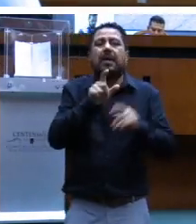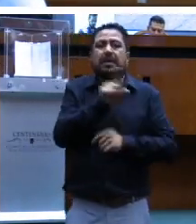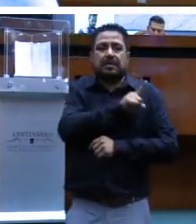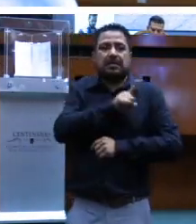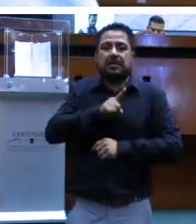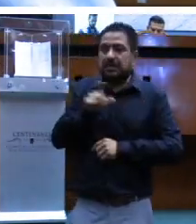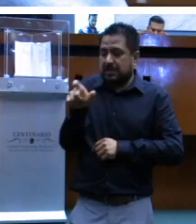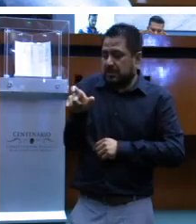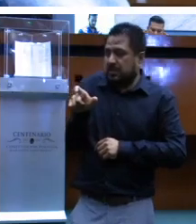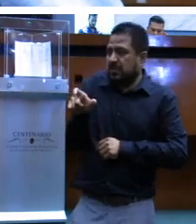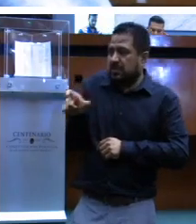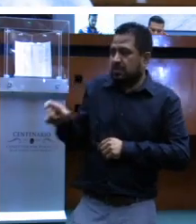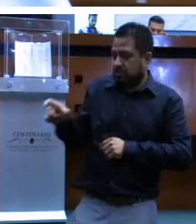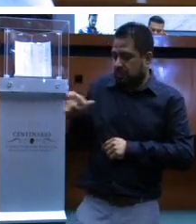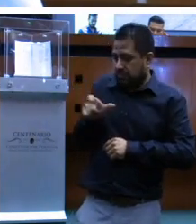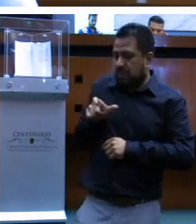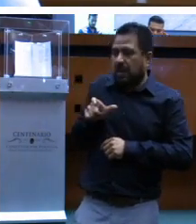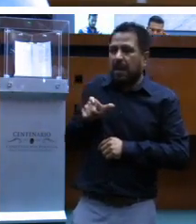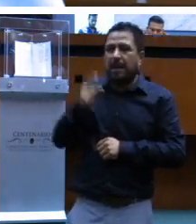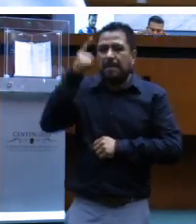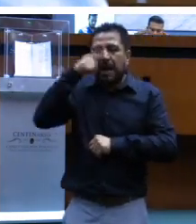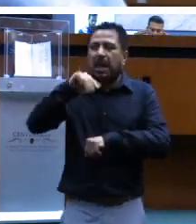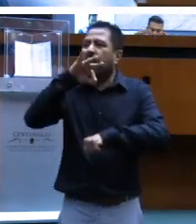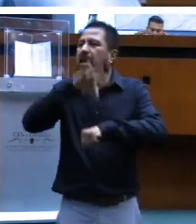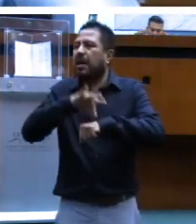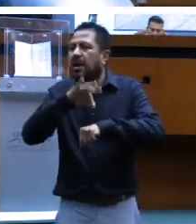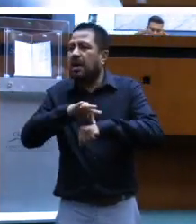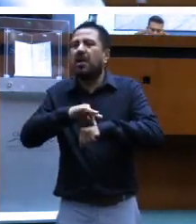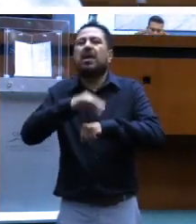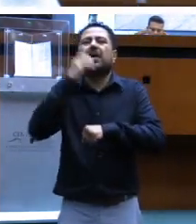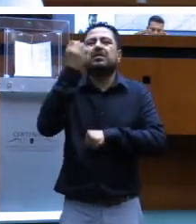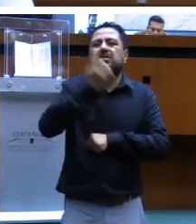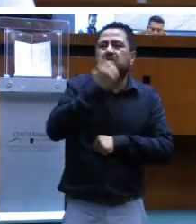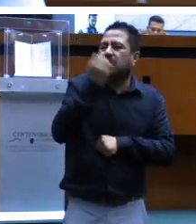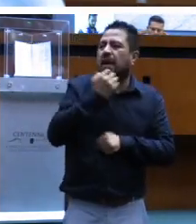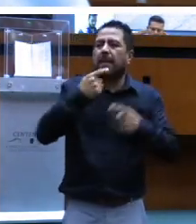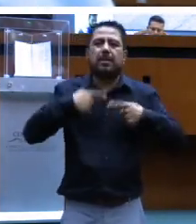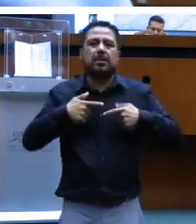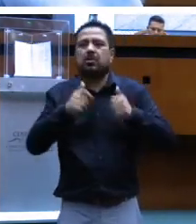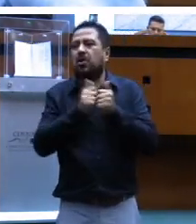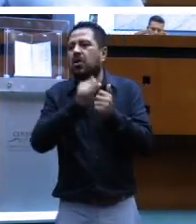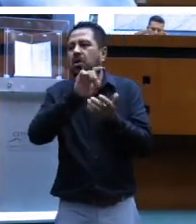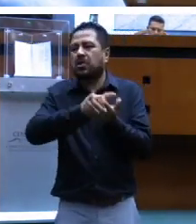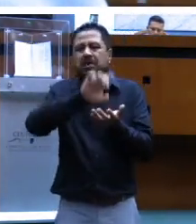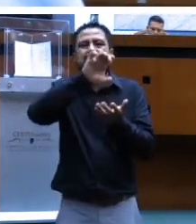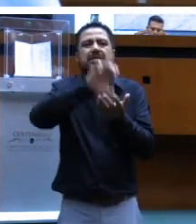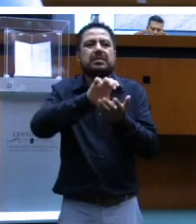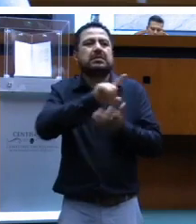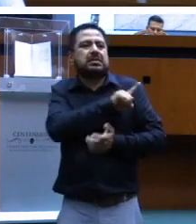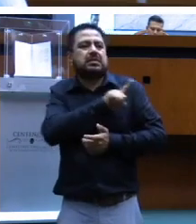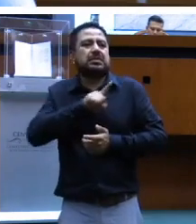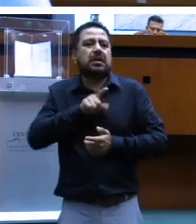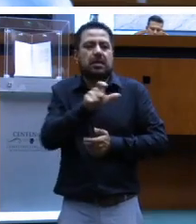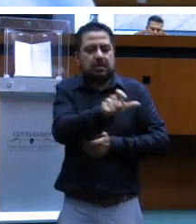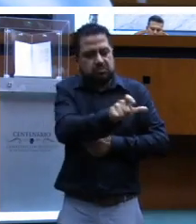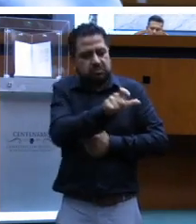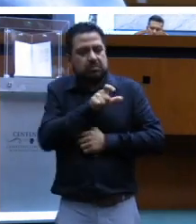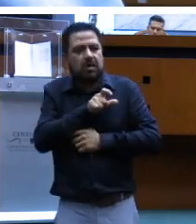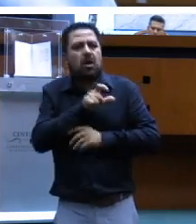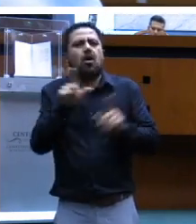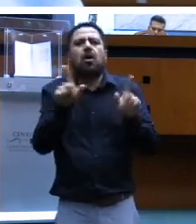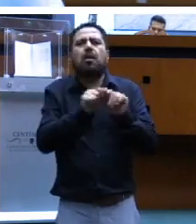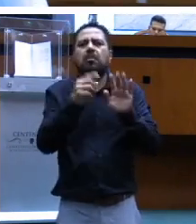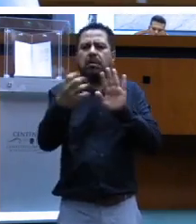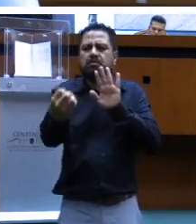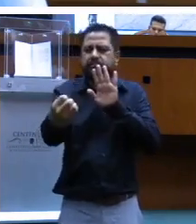con QR, donde todo el historial médico y escolar de la persona con discapacidad solo sea llevar la credencial y pasar el QR.